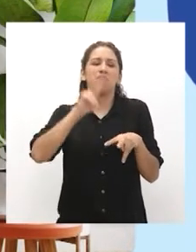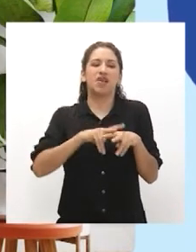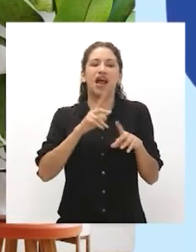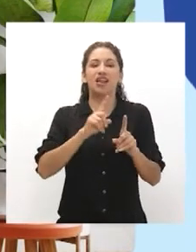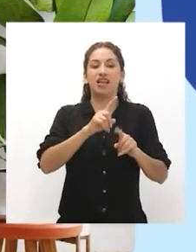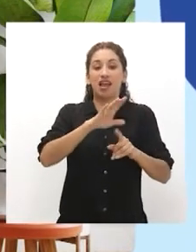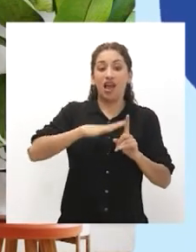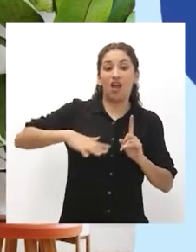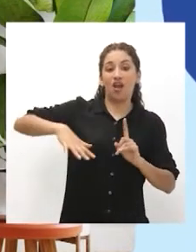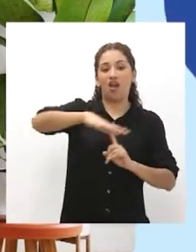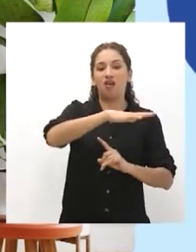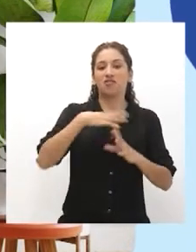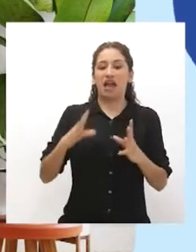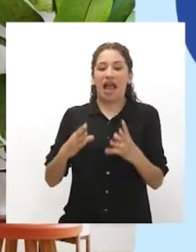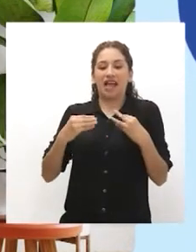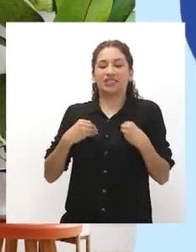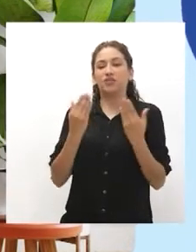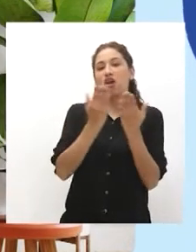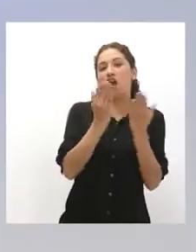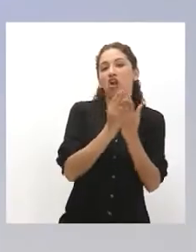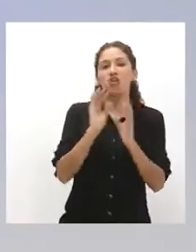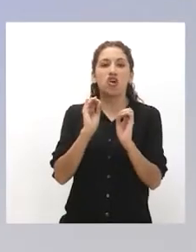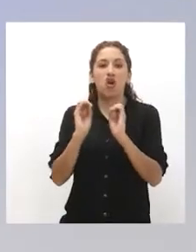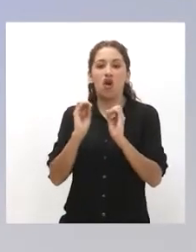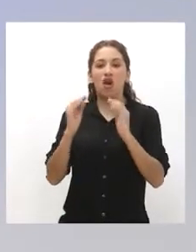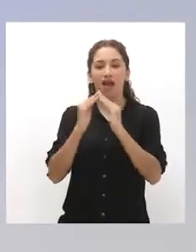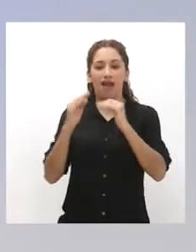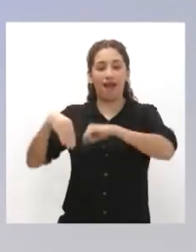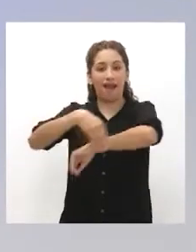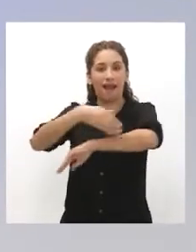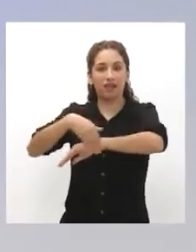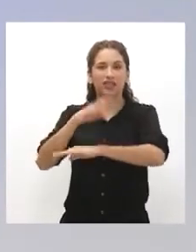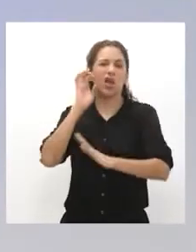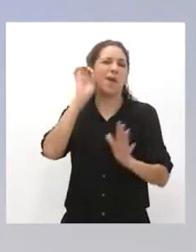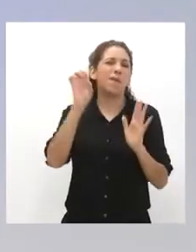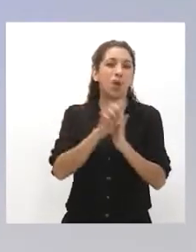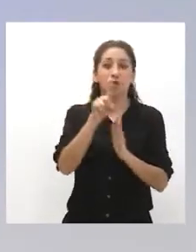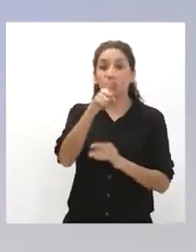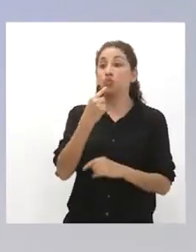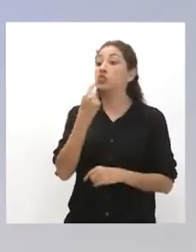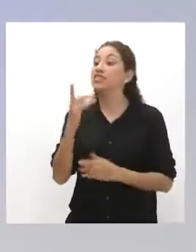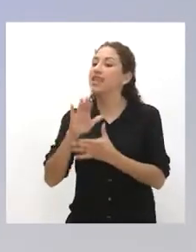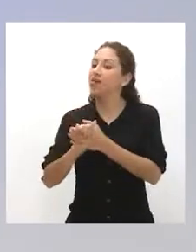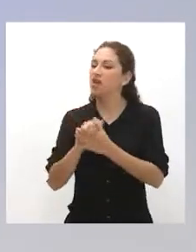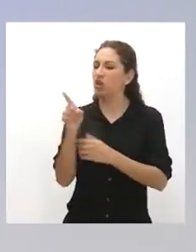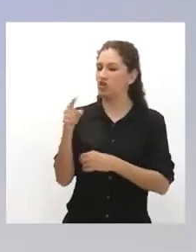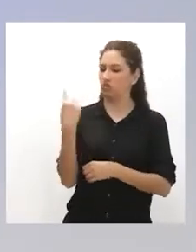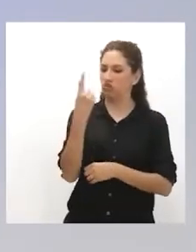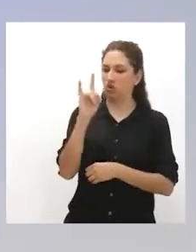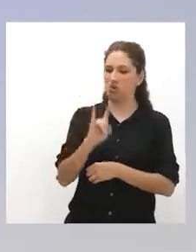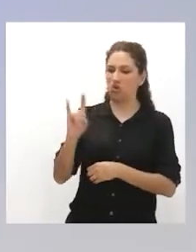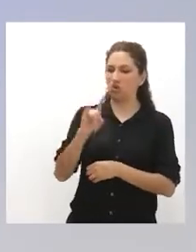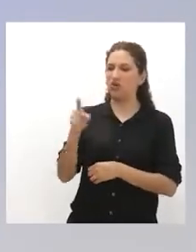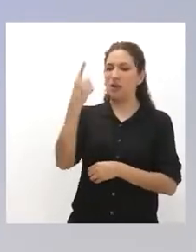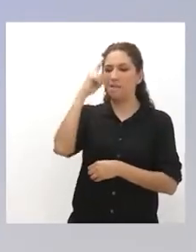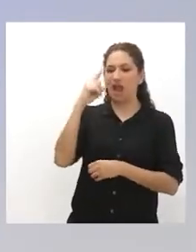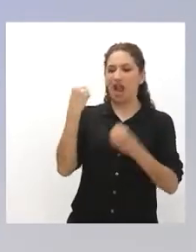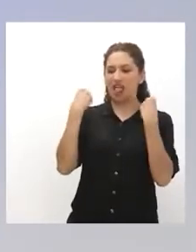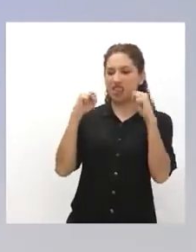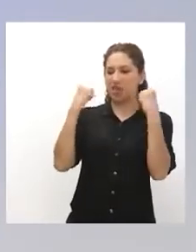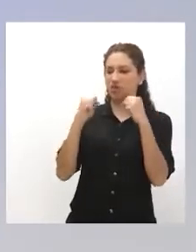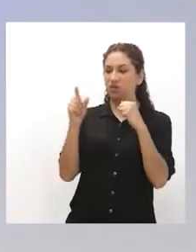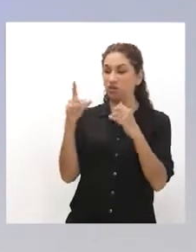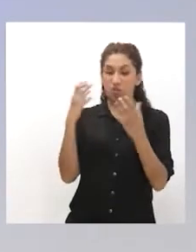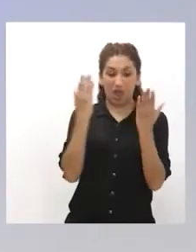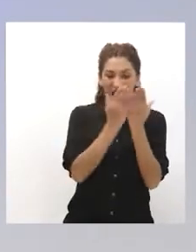aceptadas en la escuela o en el barrio. Por ejemplo, decirle a un compañero que solo sirve para el deporte y no para los